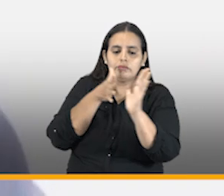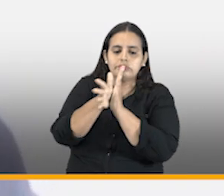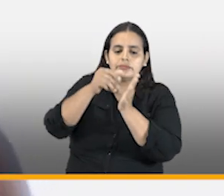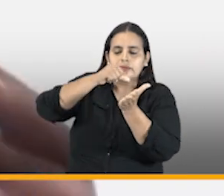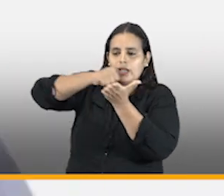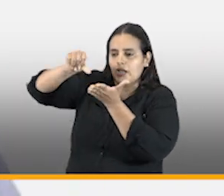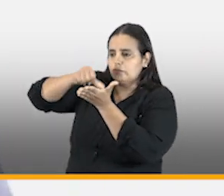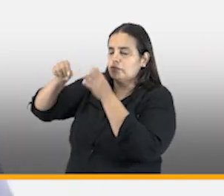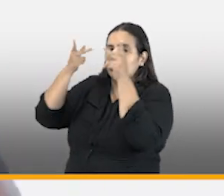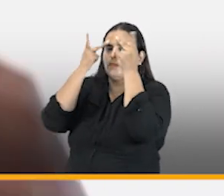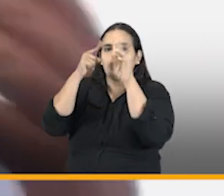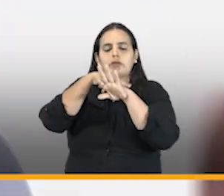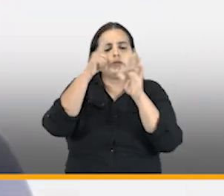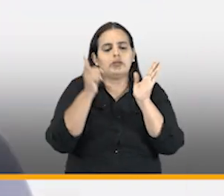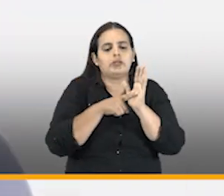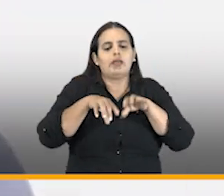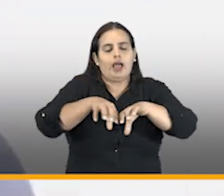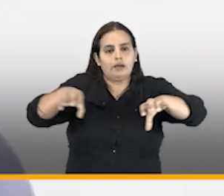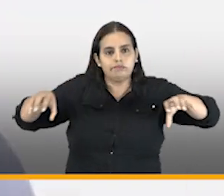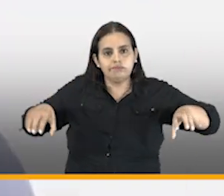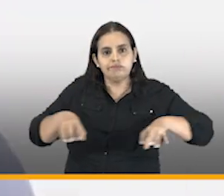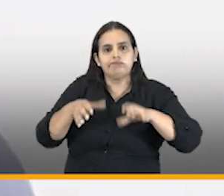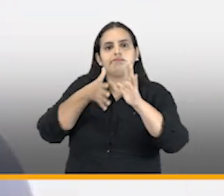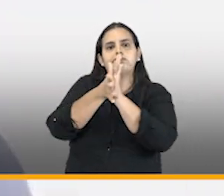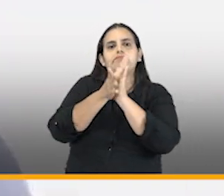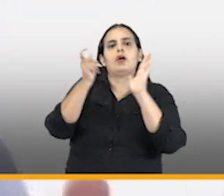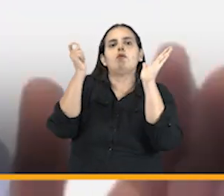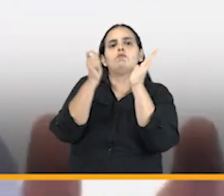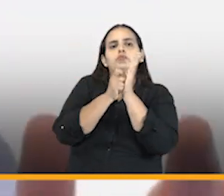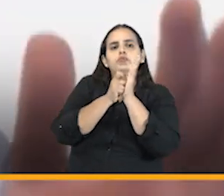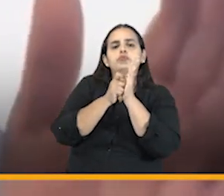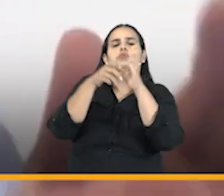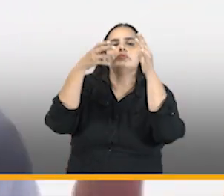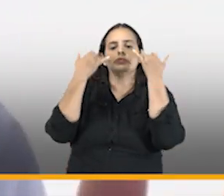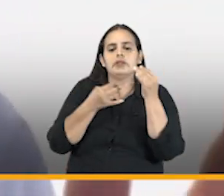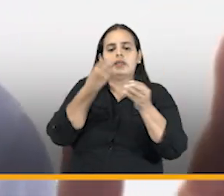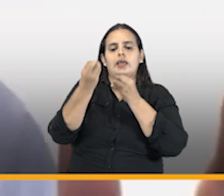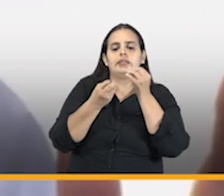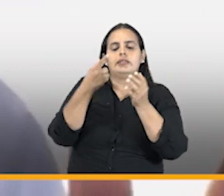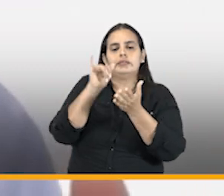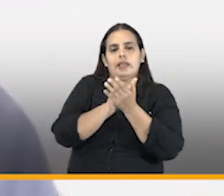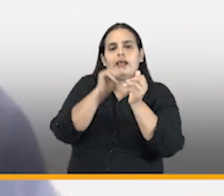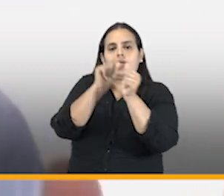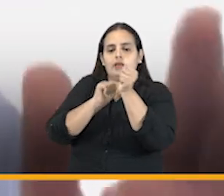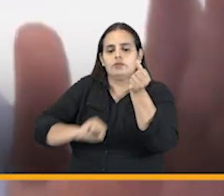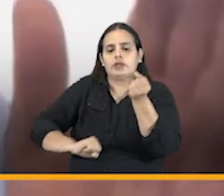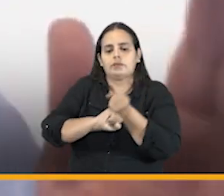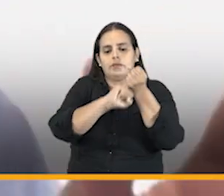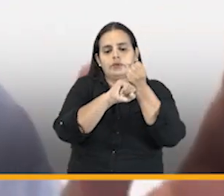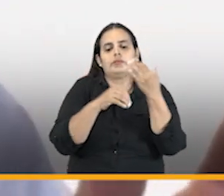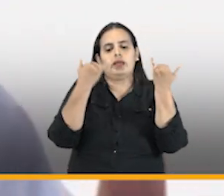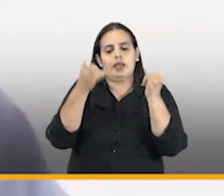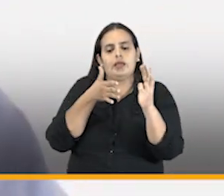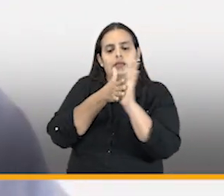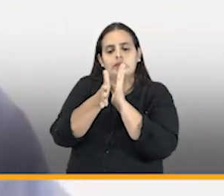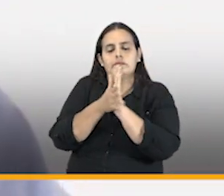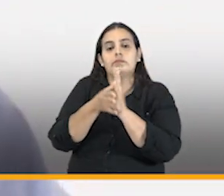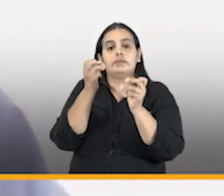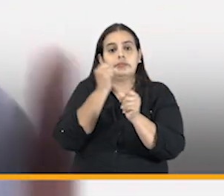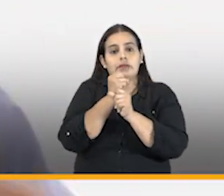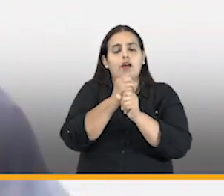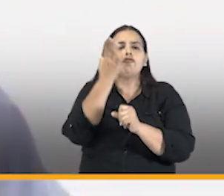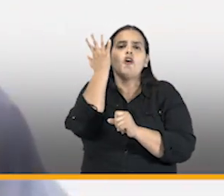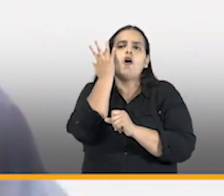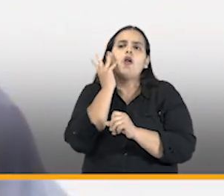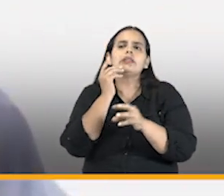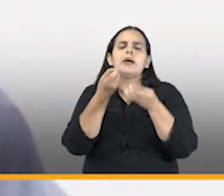gasto público constituye la gestión de la agencia desde el punto de vista de las dependencias de apoyo esas dependencias que trabajan